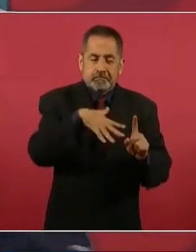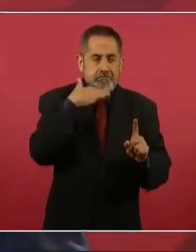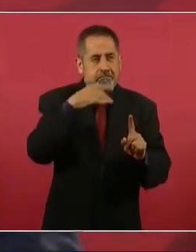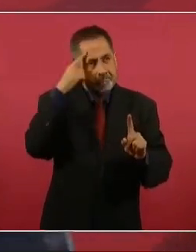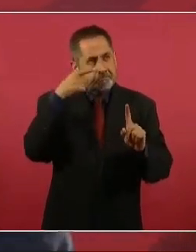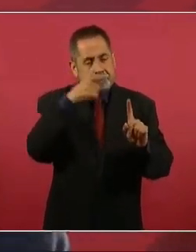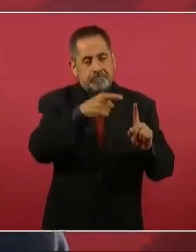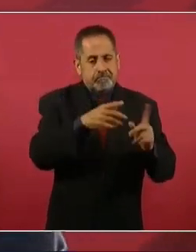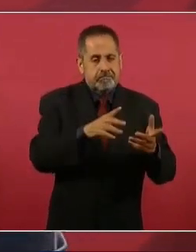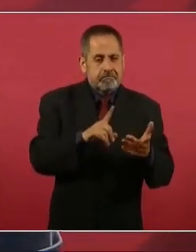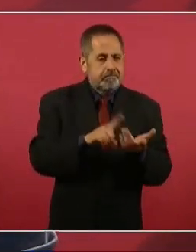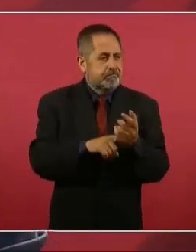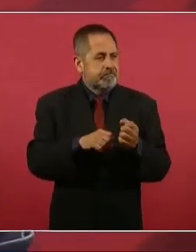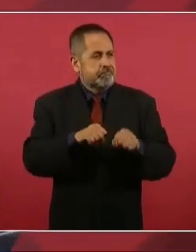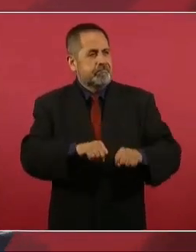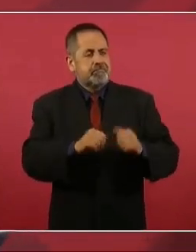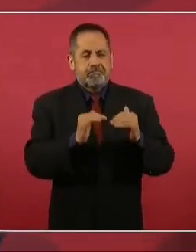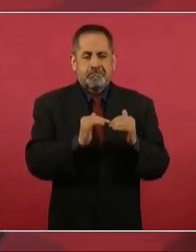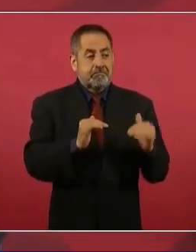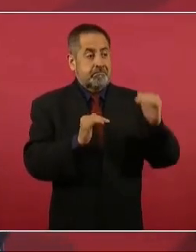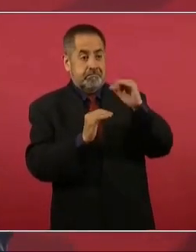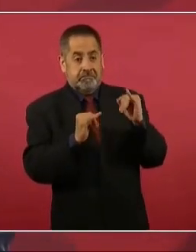en los poderes,